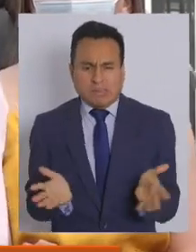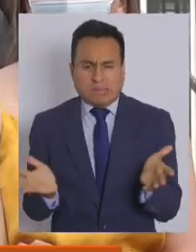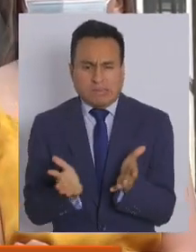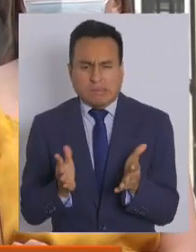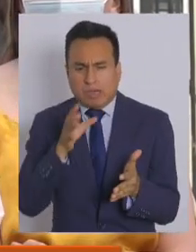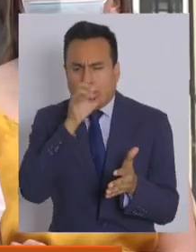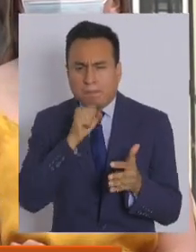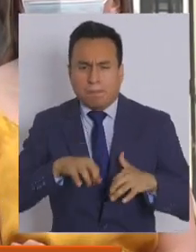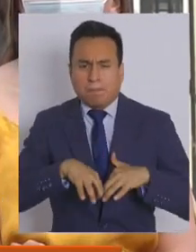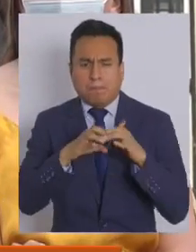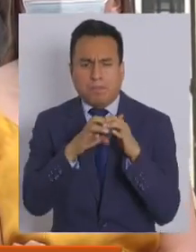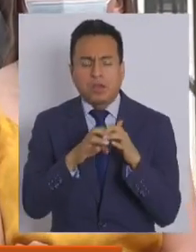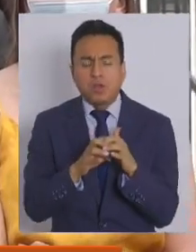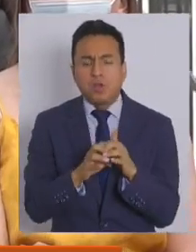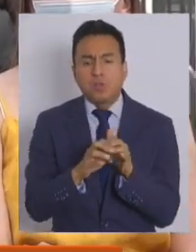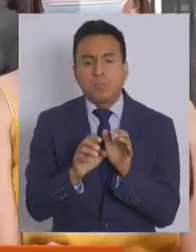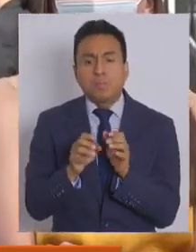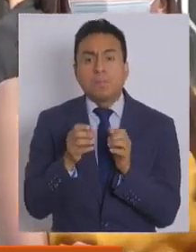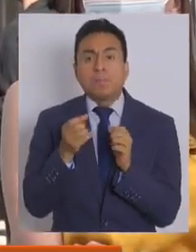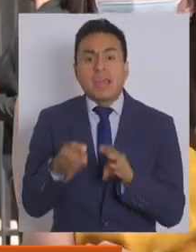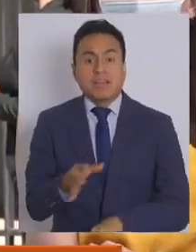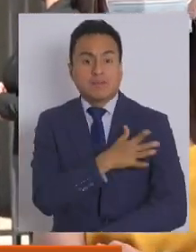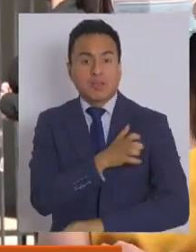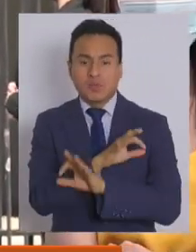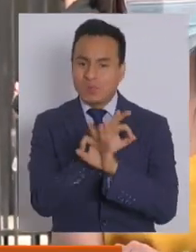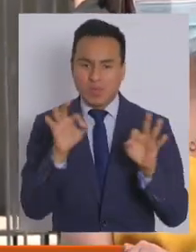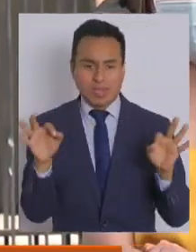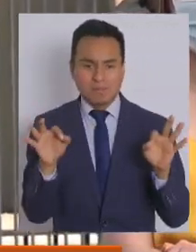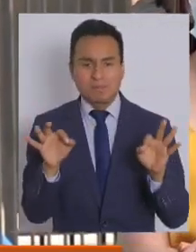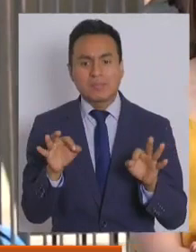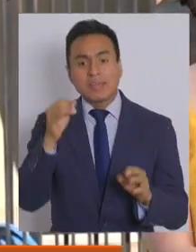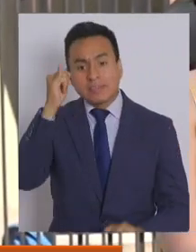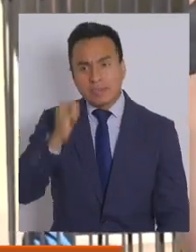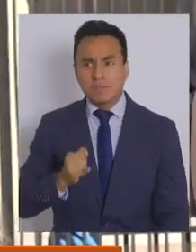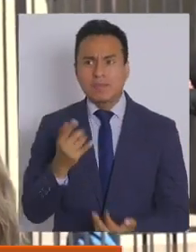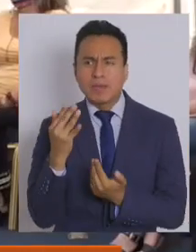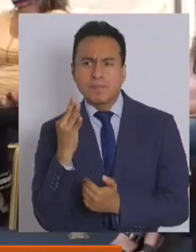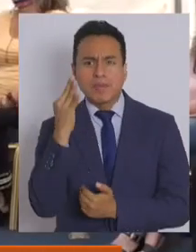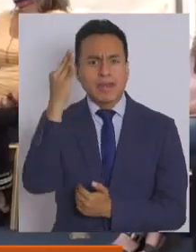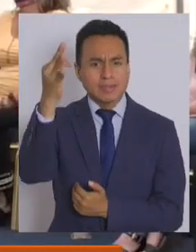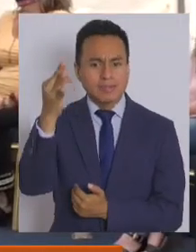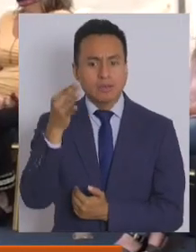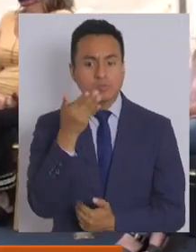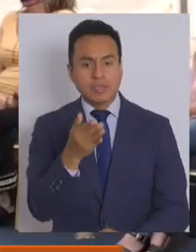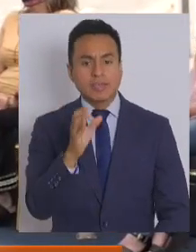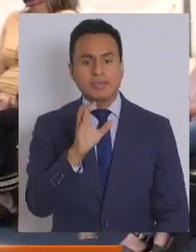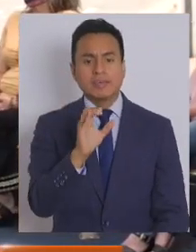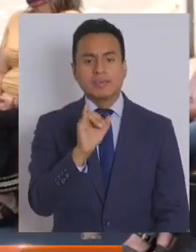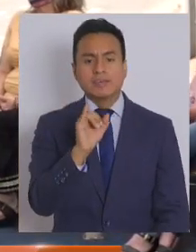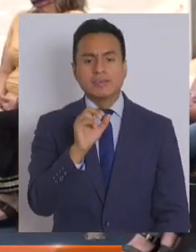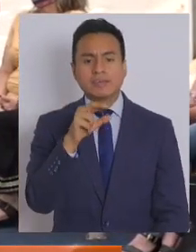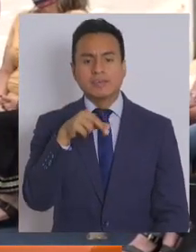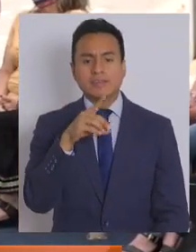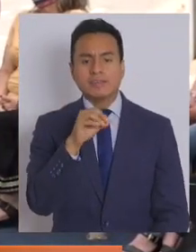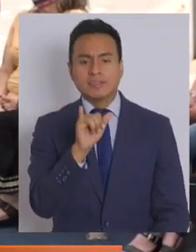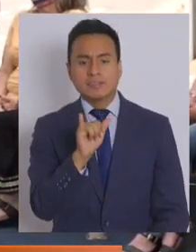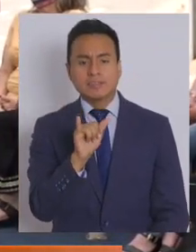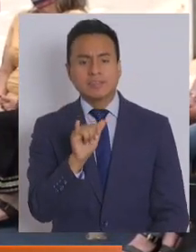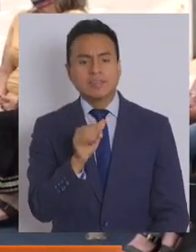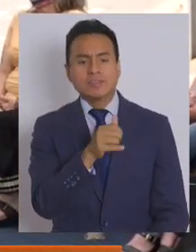resiliencia, a que nunca perdieron la fe, a que siempre tuvieron esperanza de usted, Cindy, y todas sus encantadoras